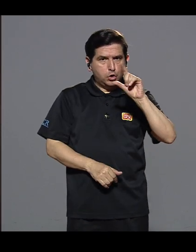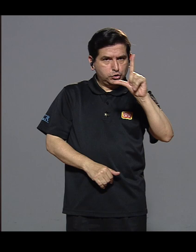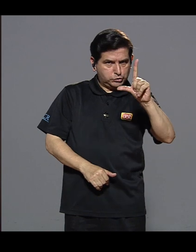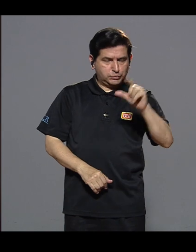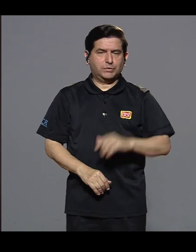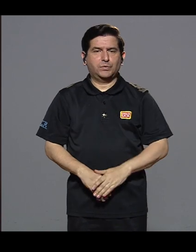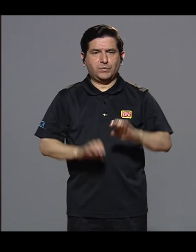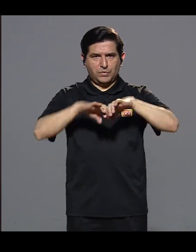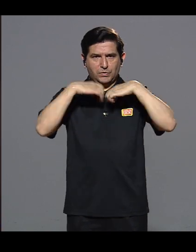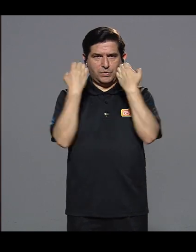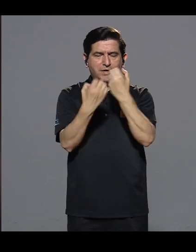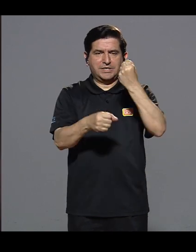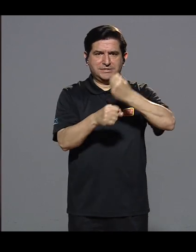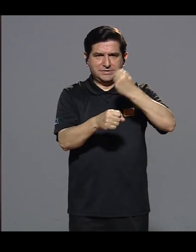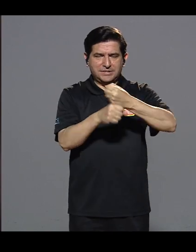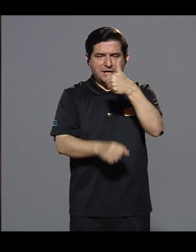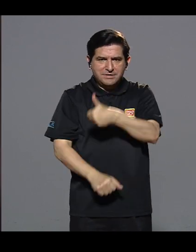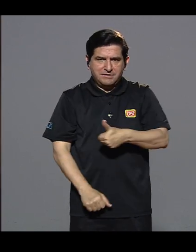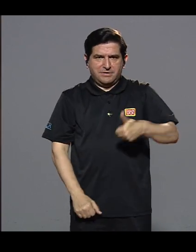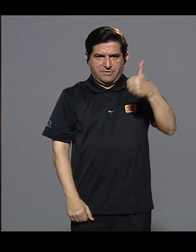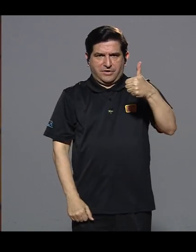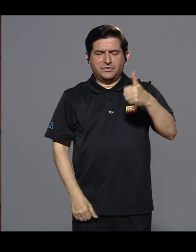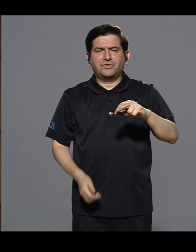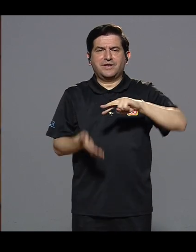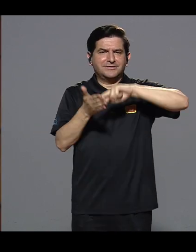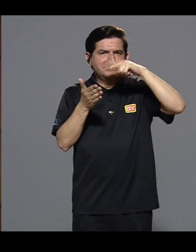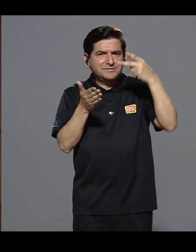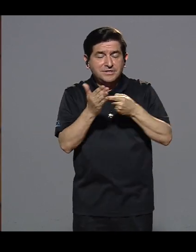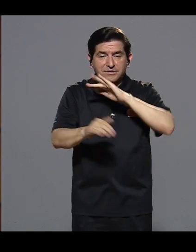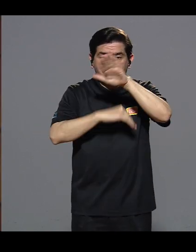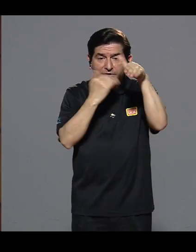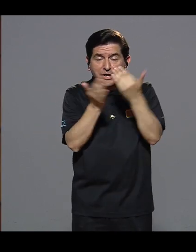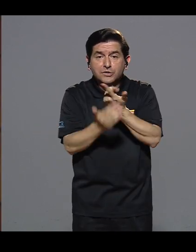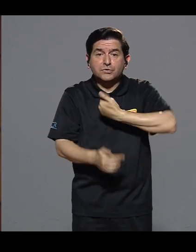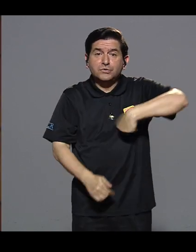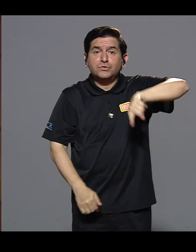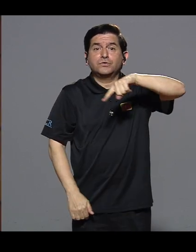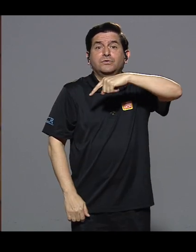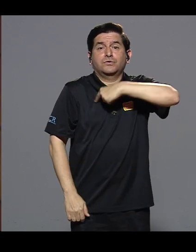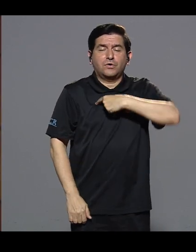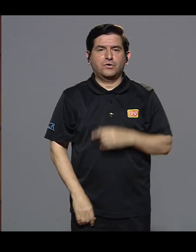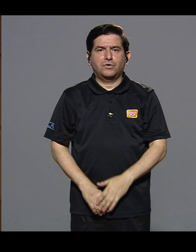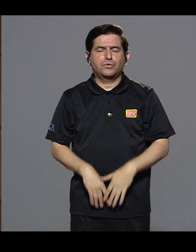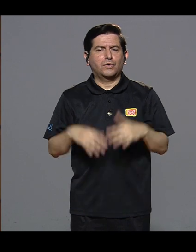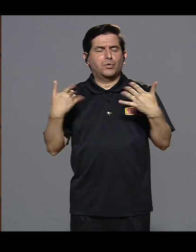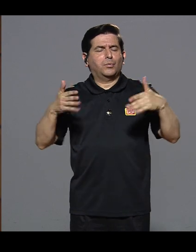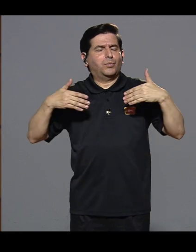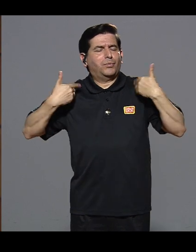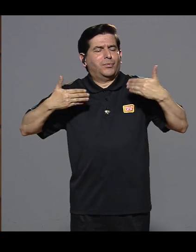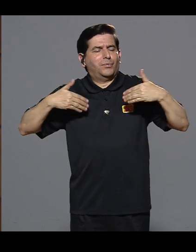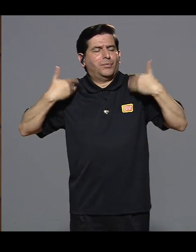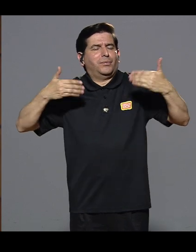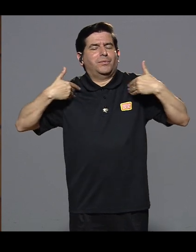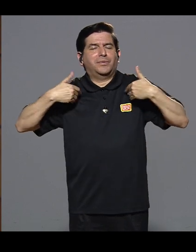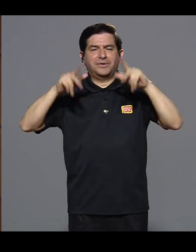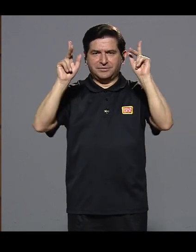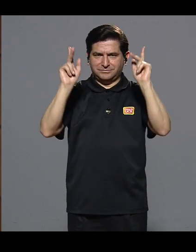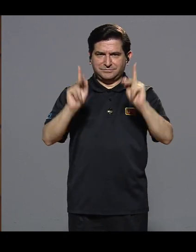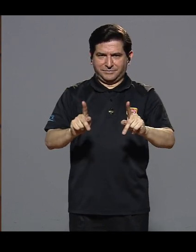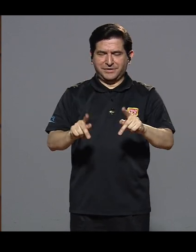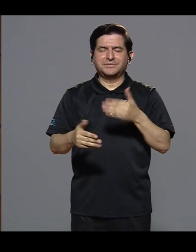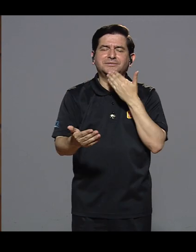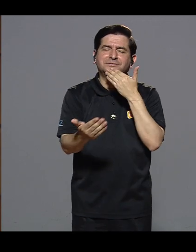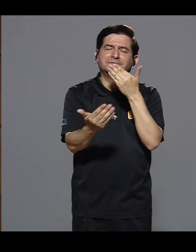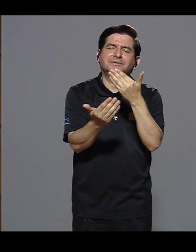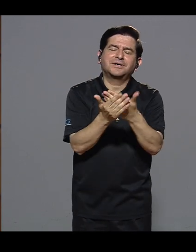La incorporación de José Luis al equipo de trabajo de la rectoría ha constituido para todas y todos nosotros una gran